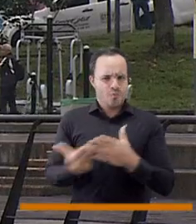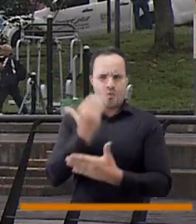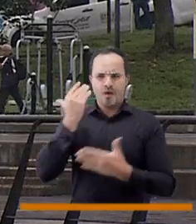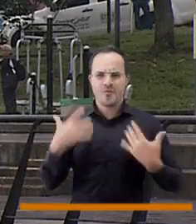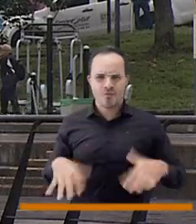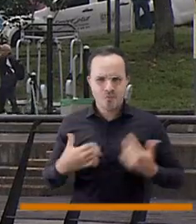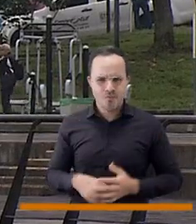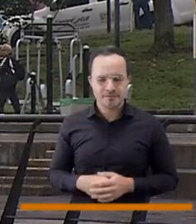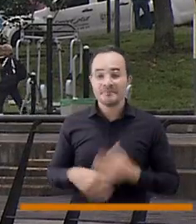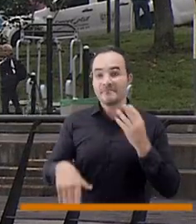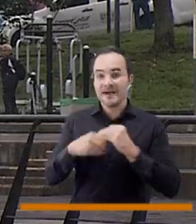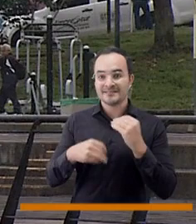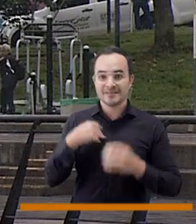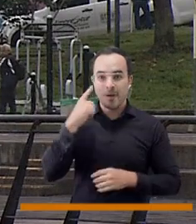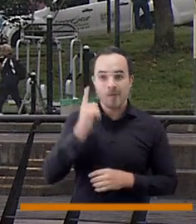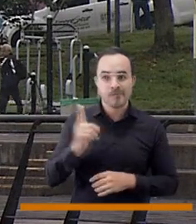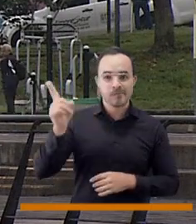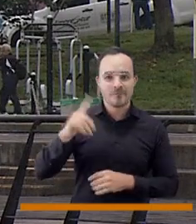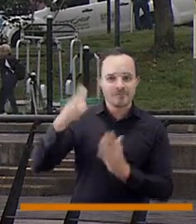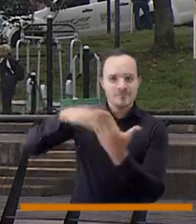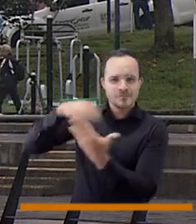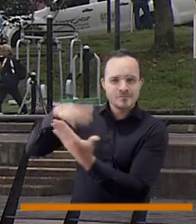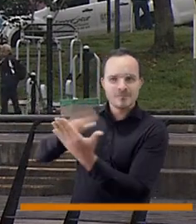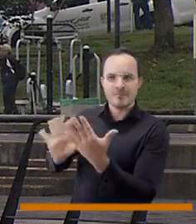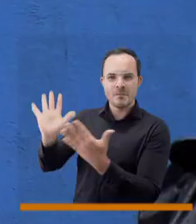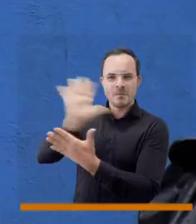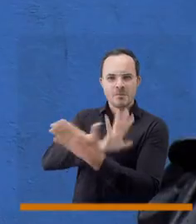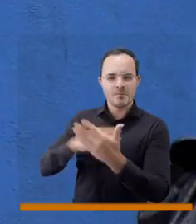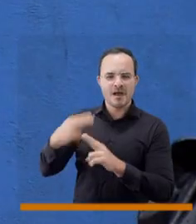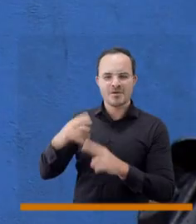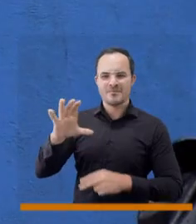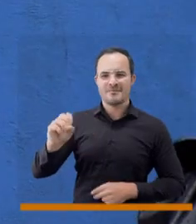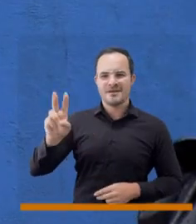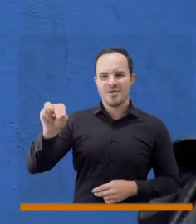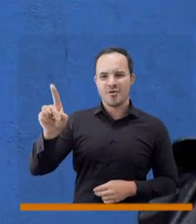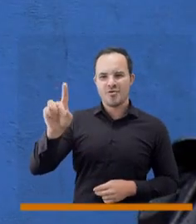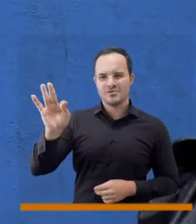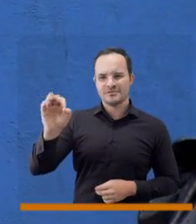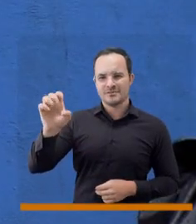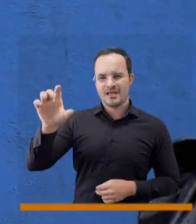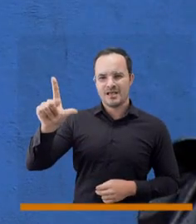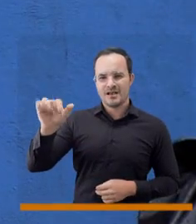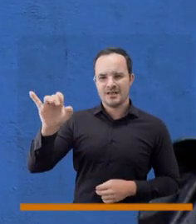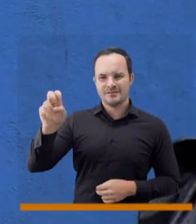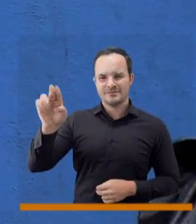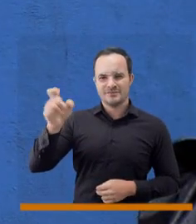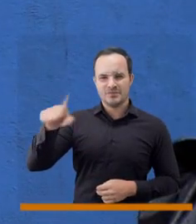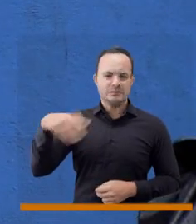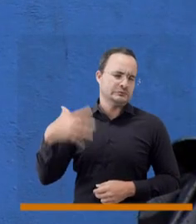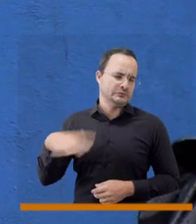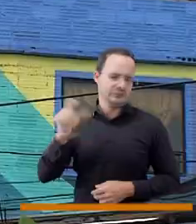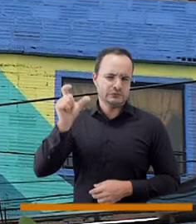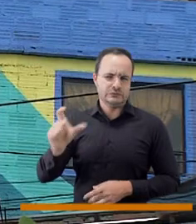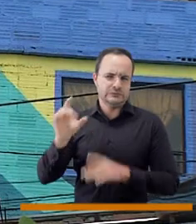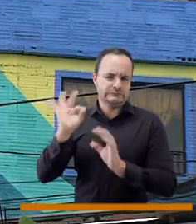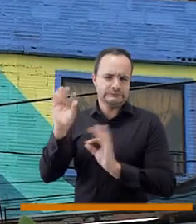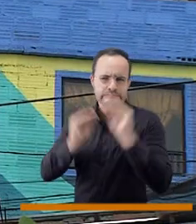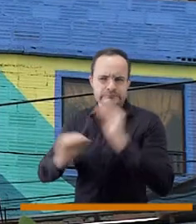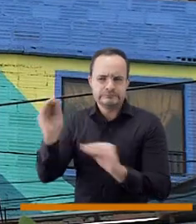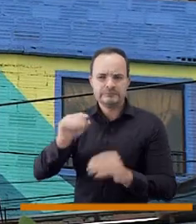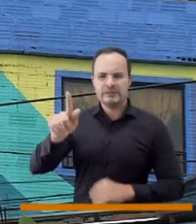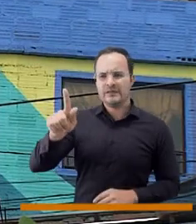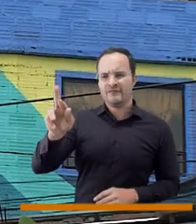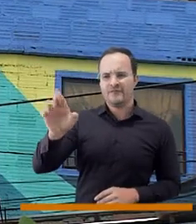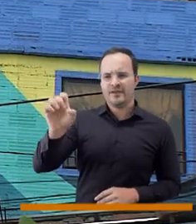televidentes que el macromural que nos acompaña a Constelaciones comprende una gran obra dirigida por el artista plástico Freddy